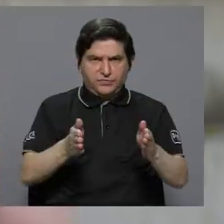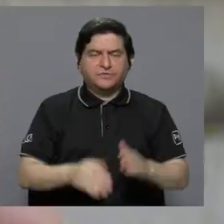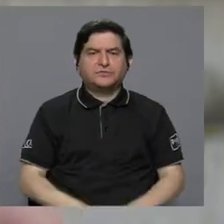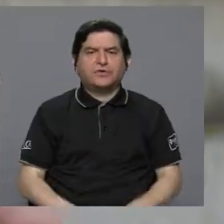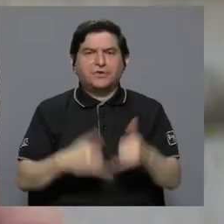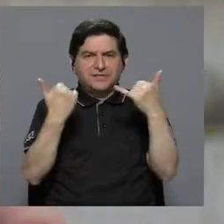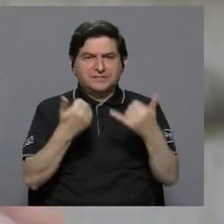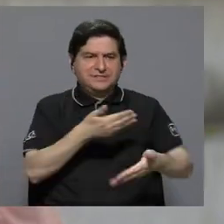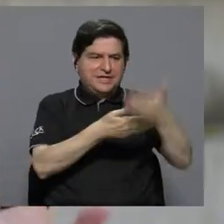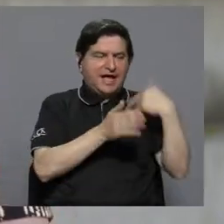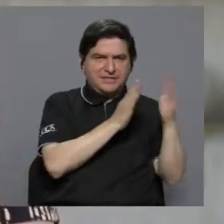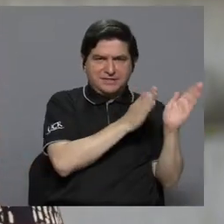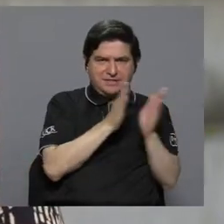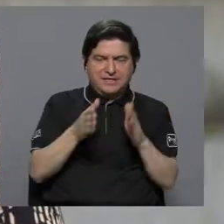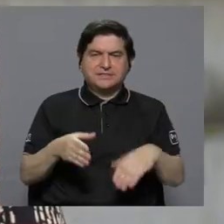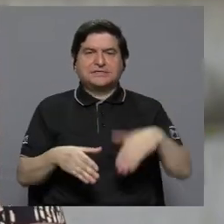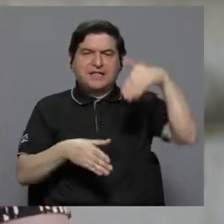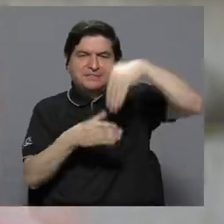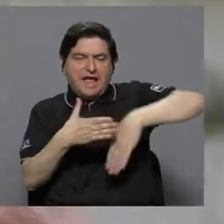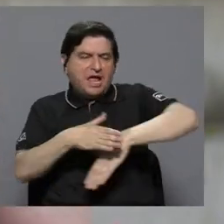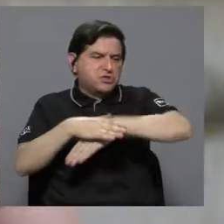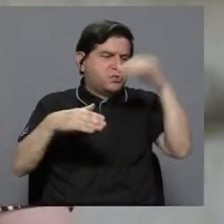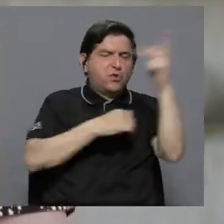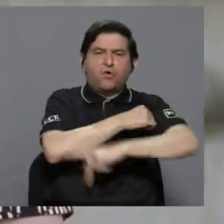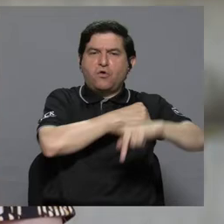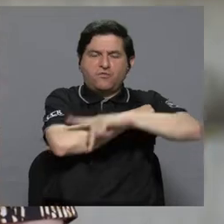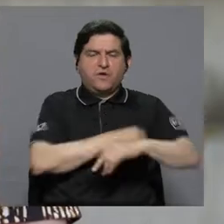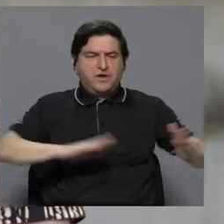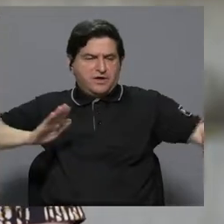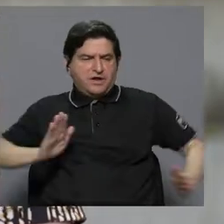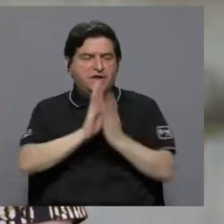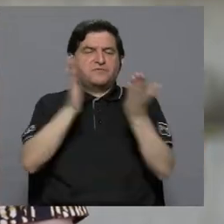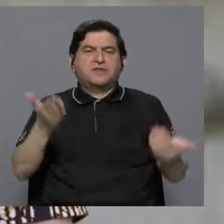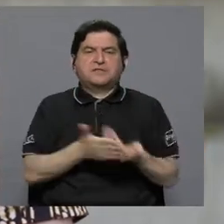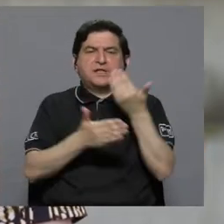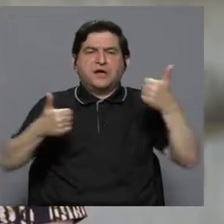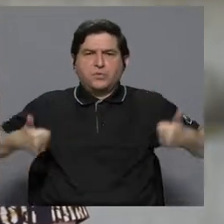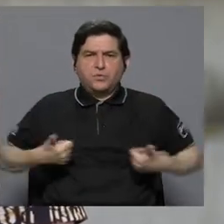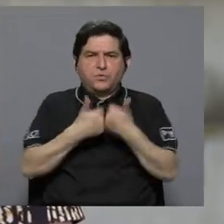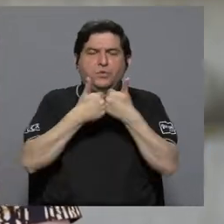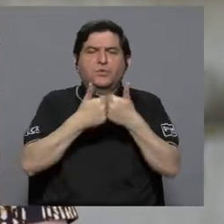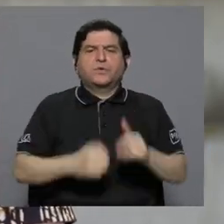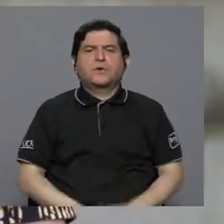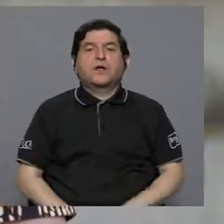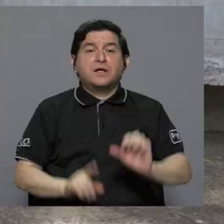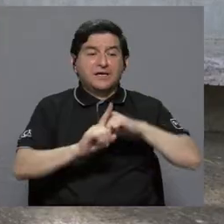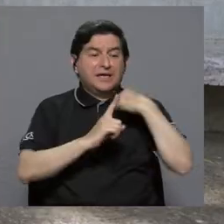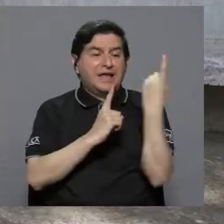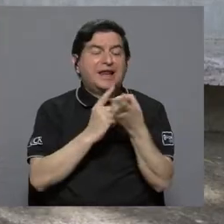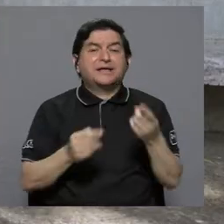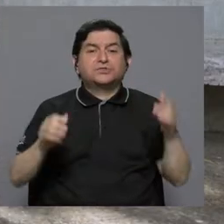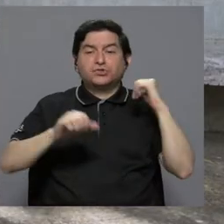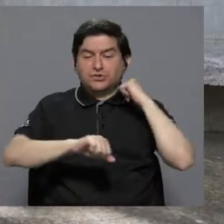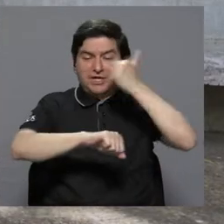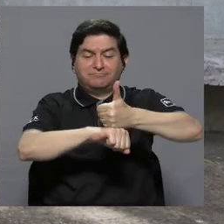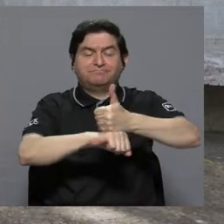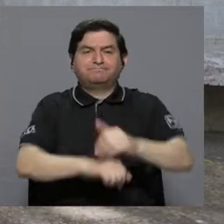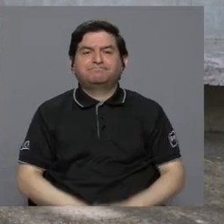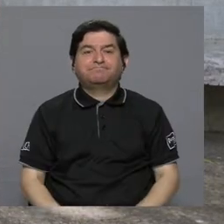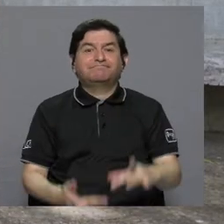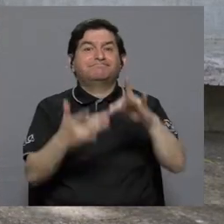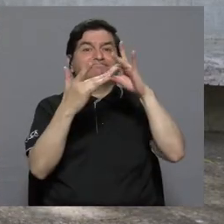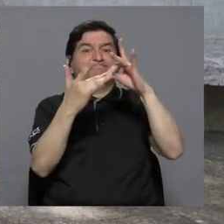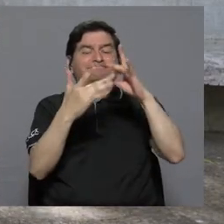se ha formado dentro y fuera del país para poder enfrentar estos nuevos retos y desafíos que la sociedad nos impone. Y